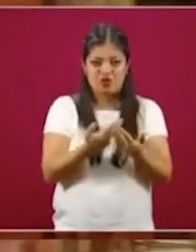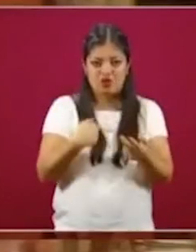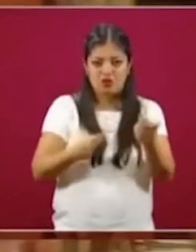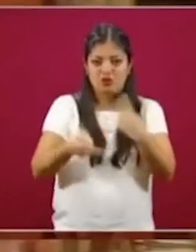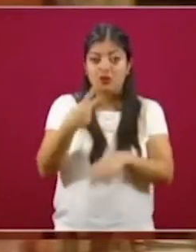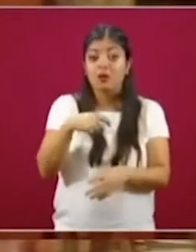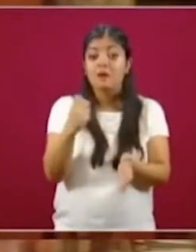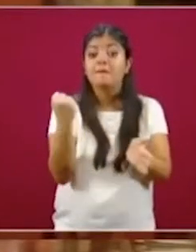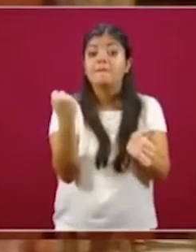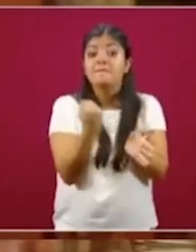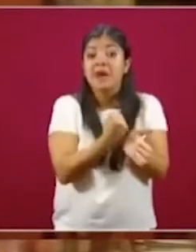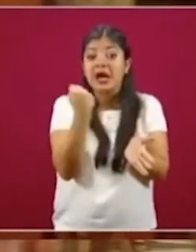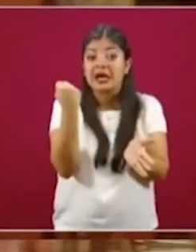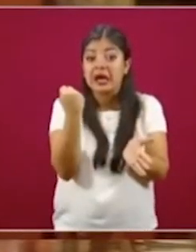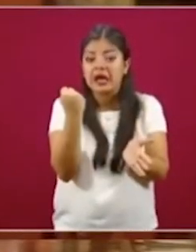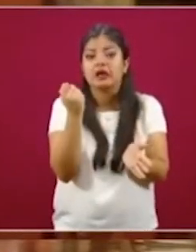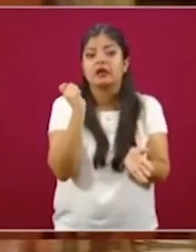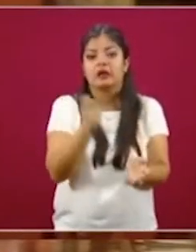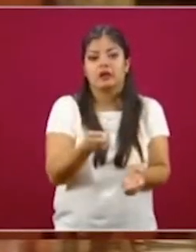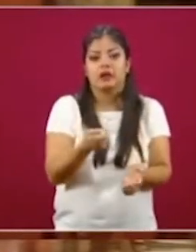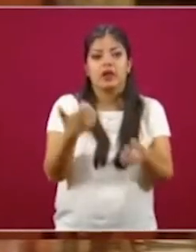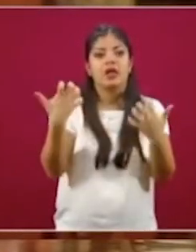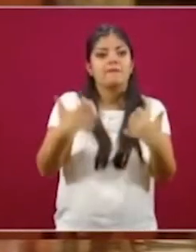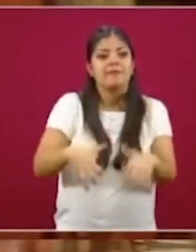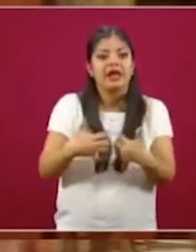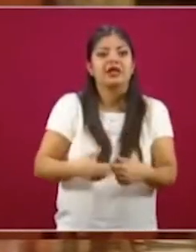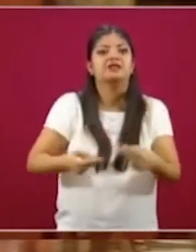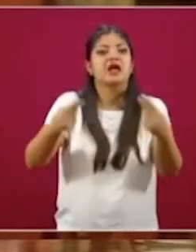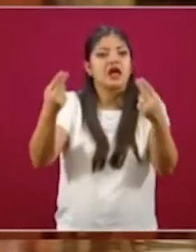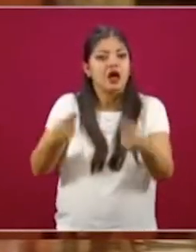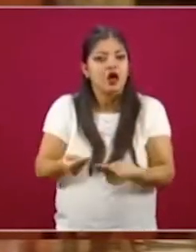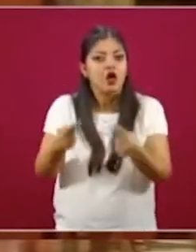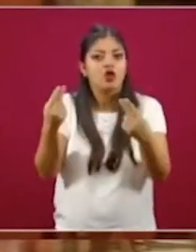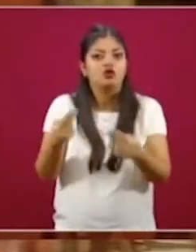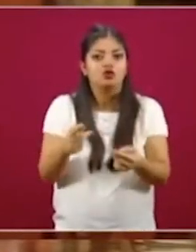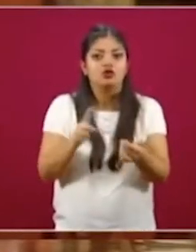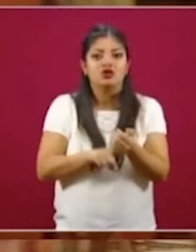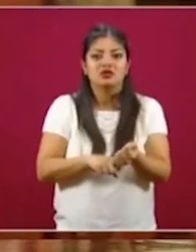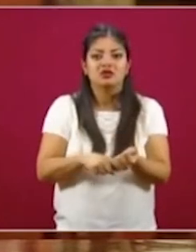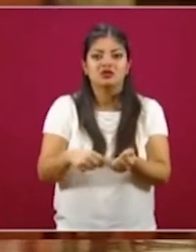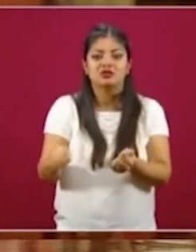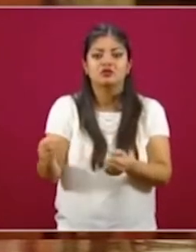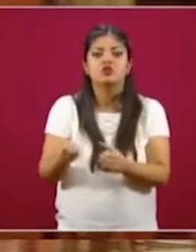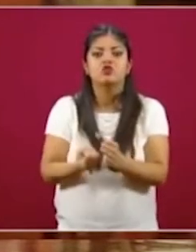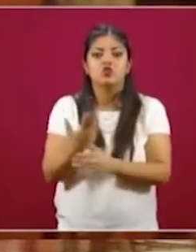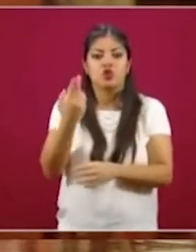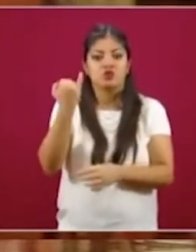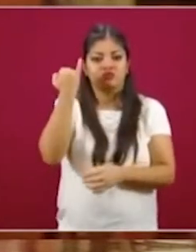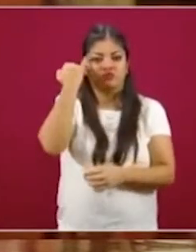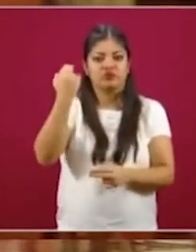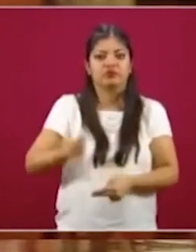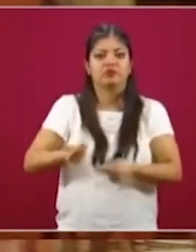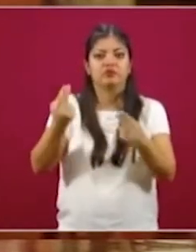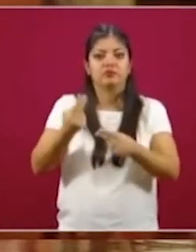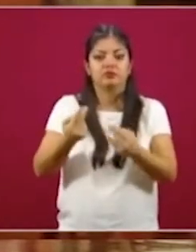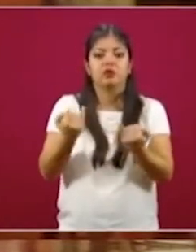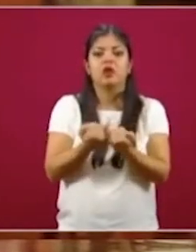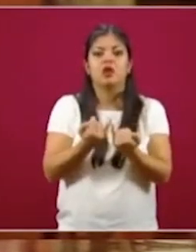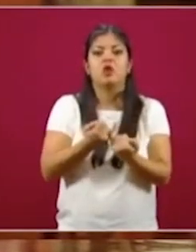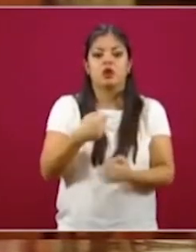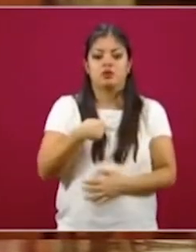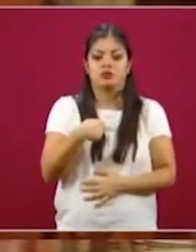Las marcas son a las empresas y a los negocios y a los emprendimientos lo que los nombres a las personas